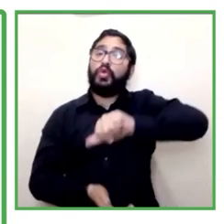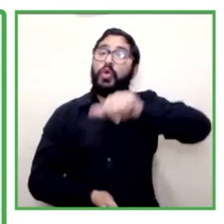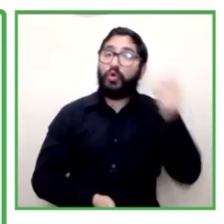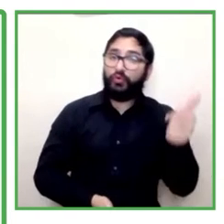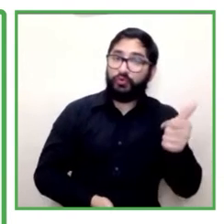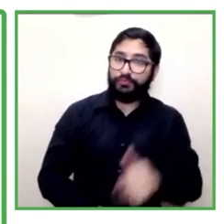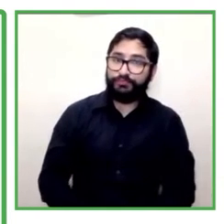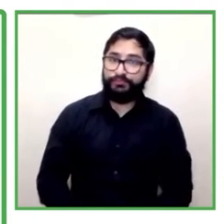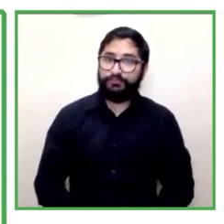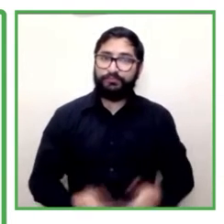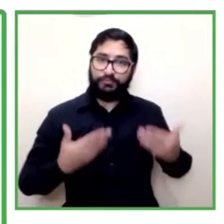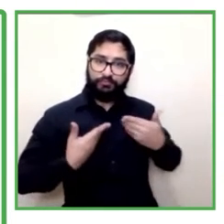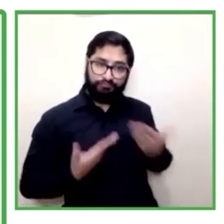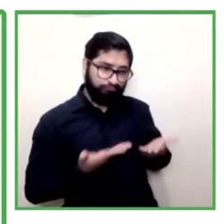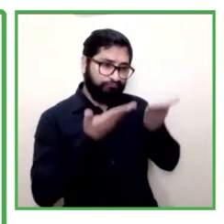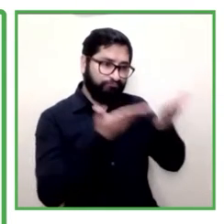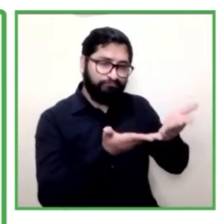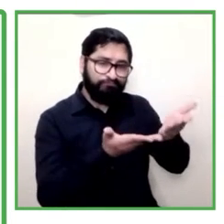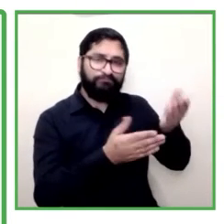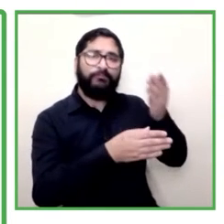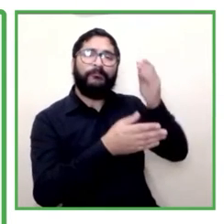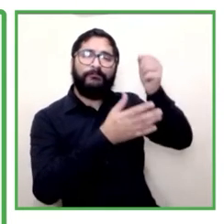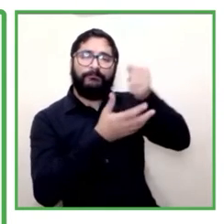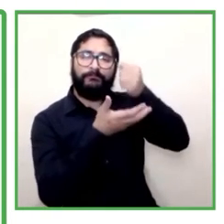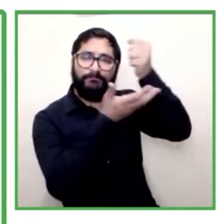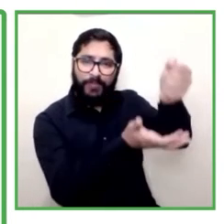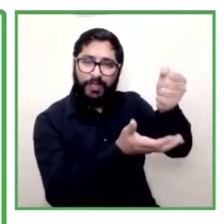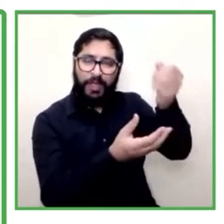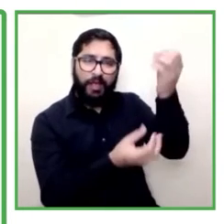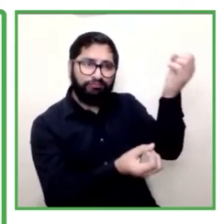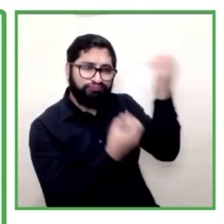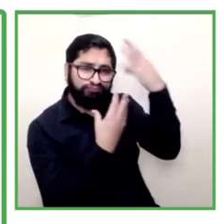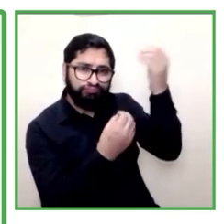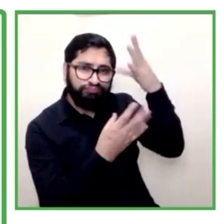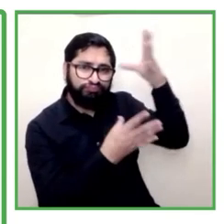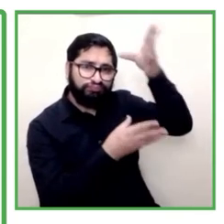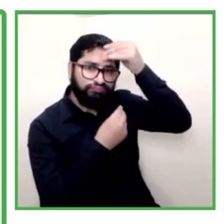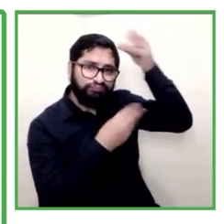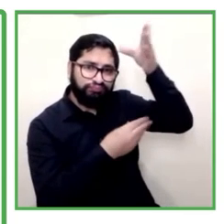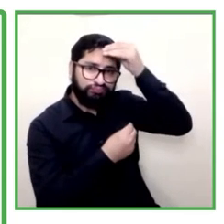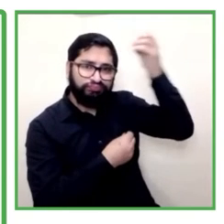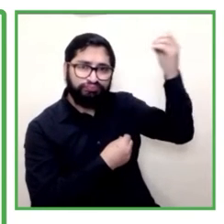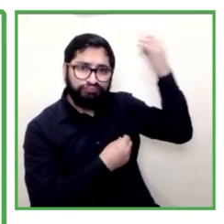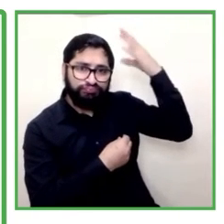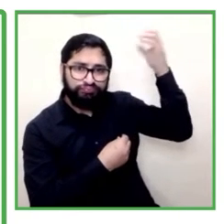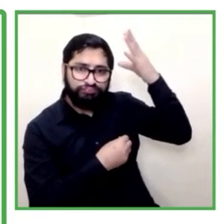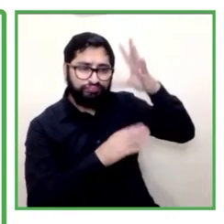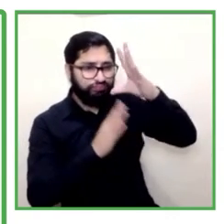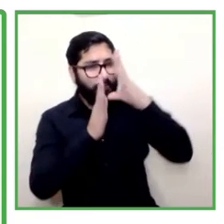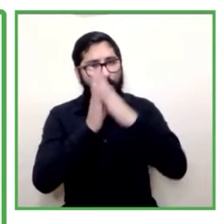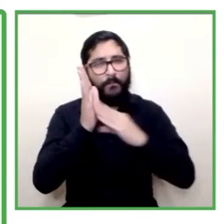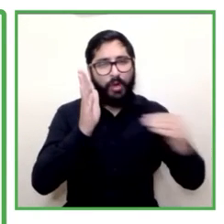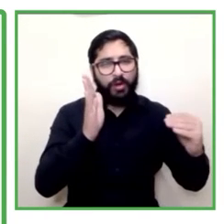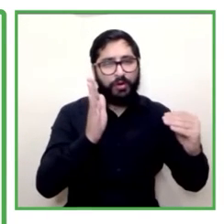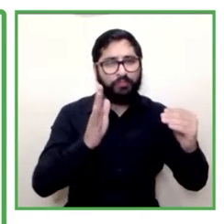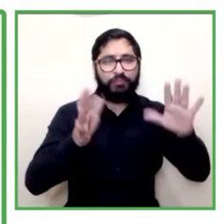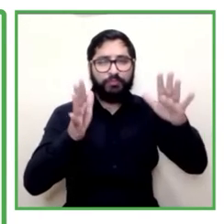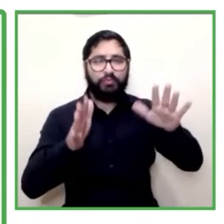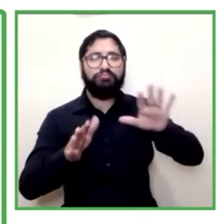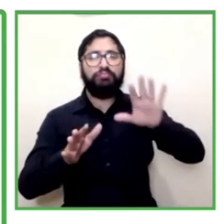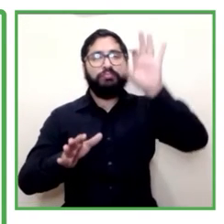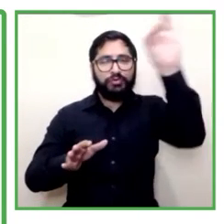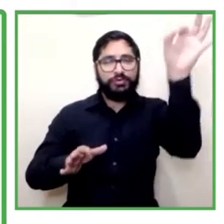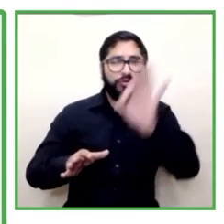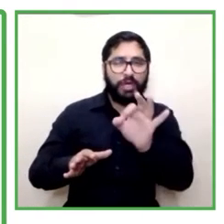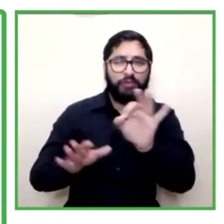formación con un modelo de porcentaje preferente así que asignó